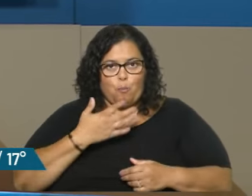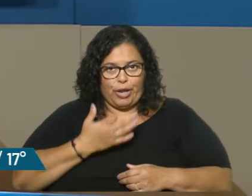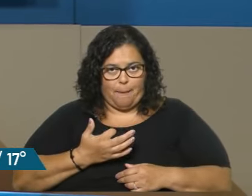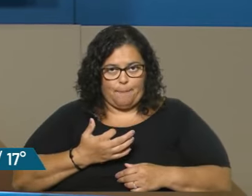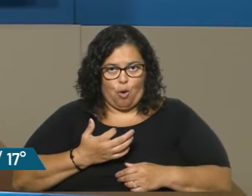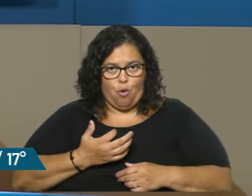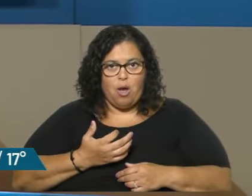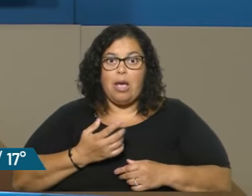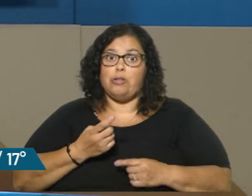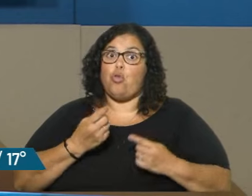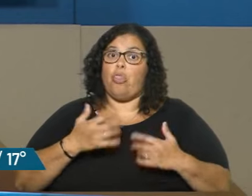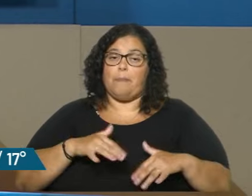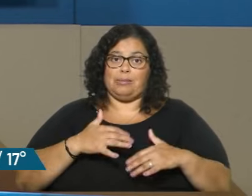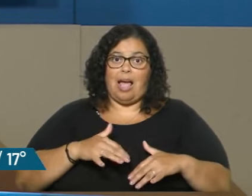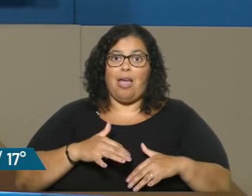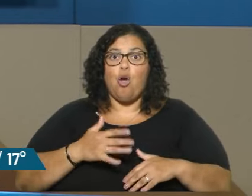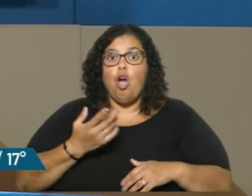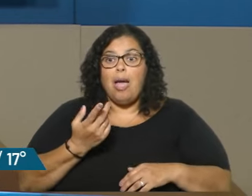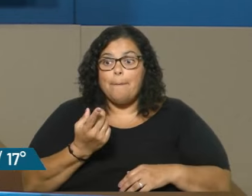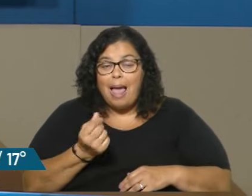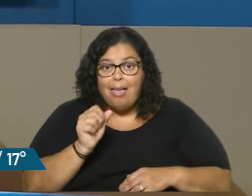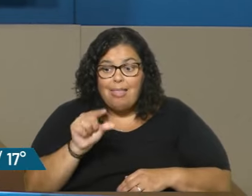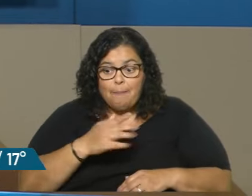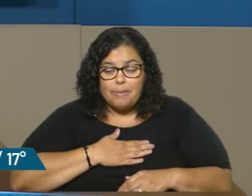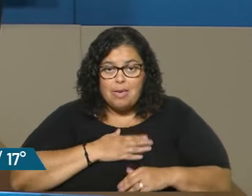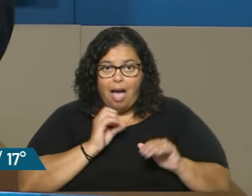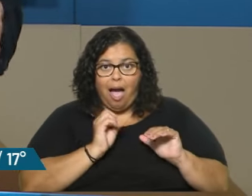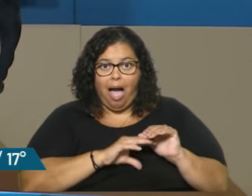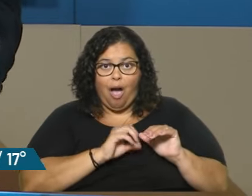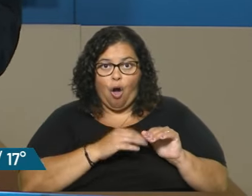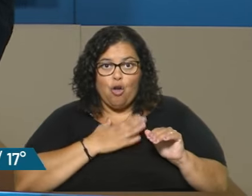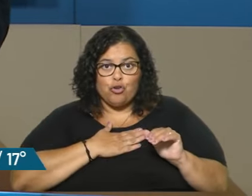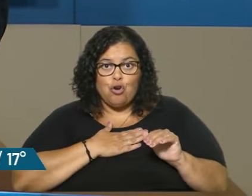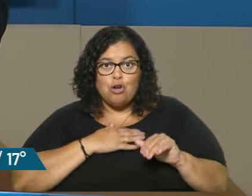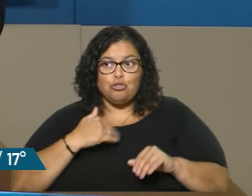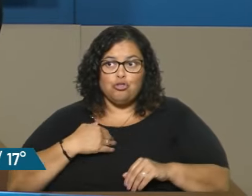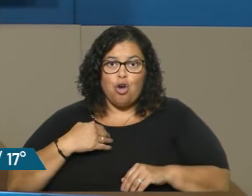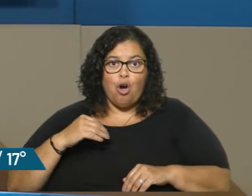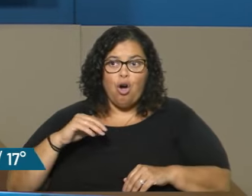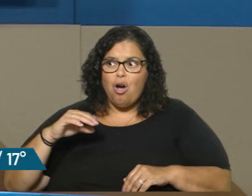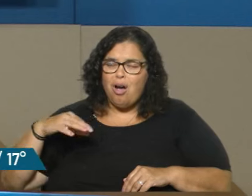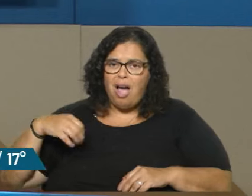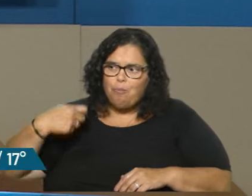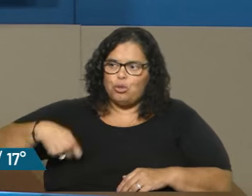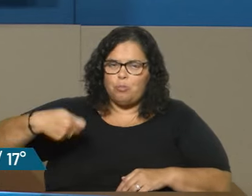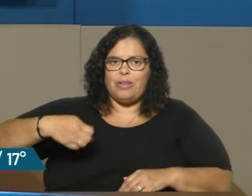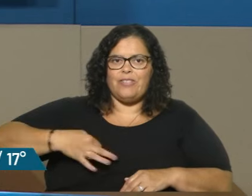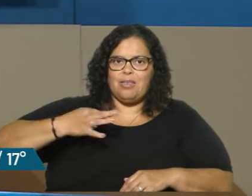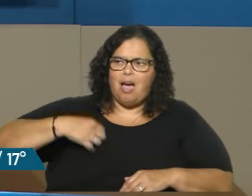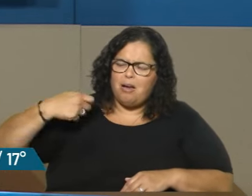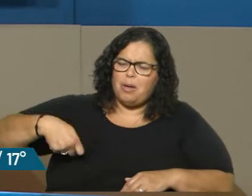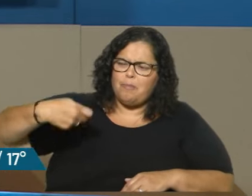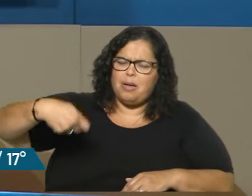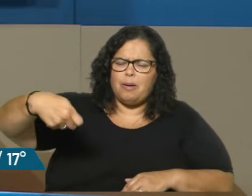exabrupto, porque el dinero es de la ahorrista. O sea, tú te matas trabajando, aportando, y después, si quieres